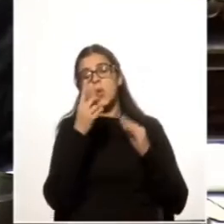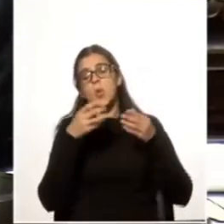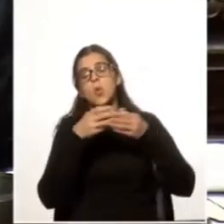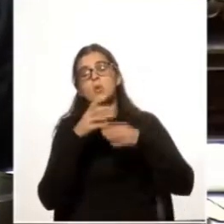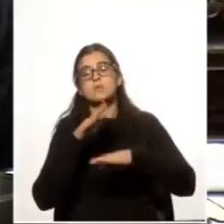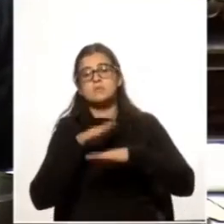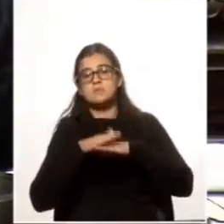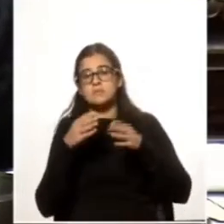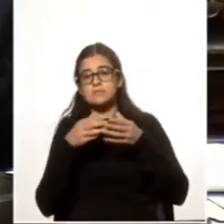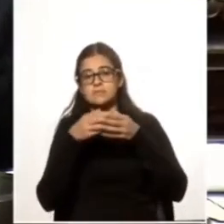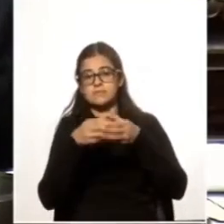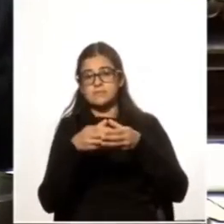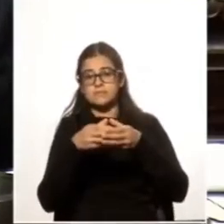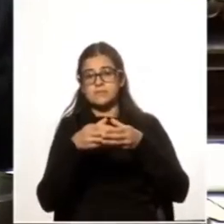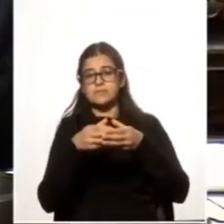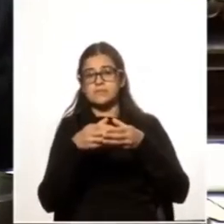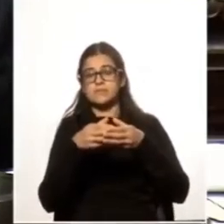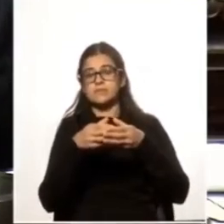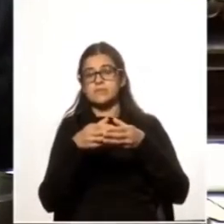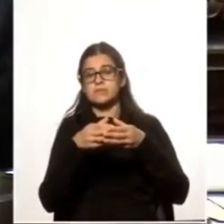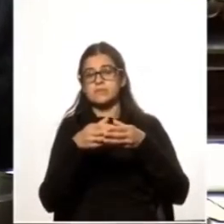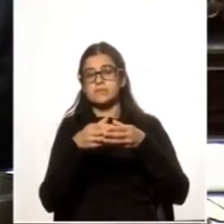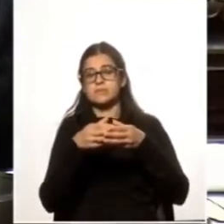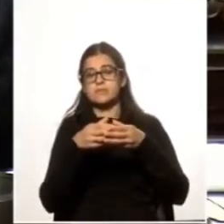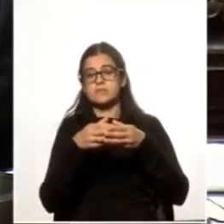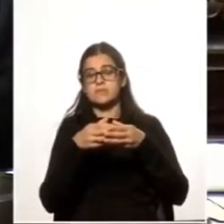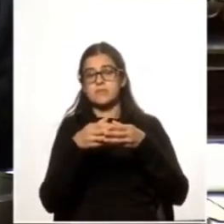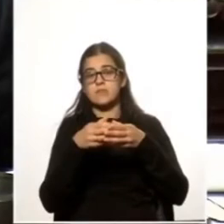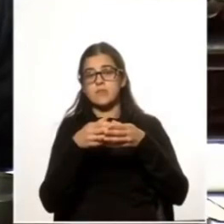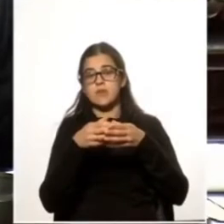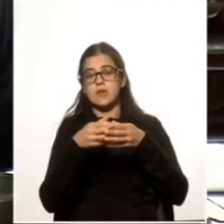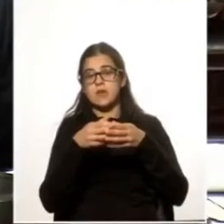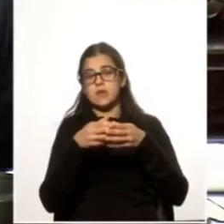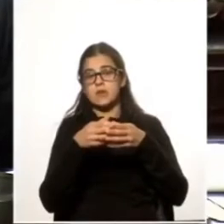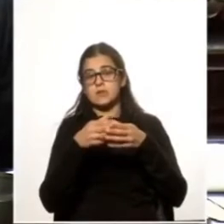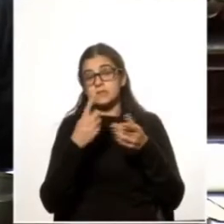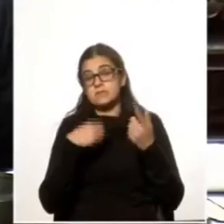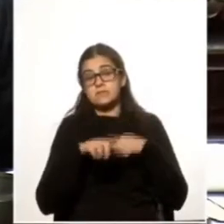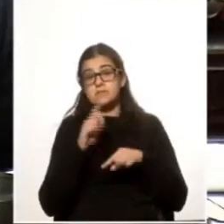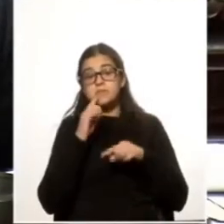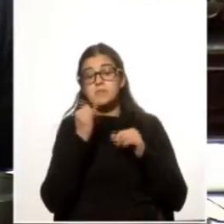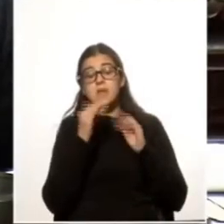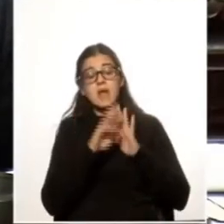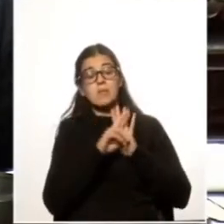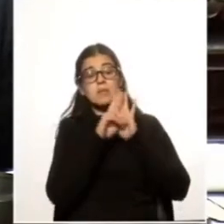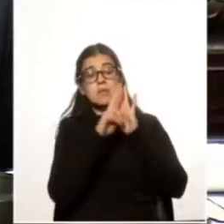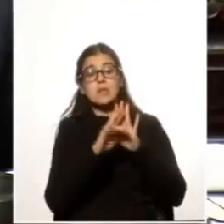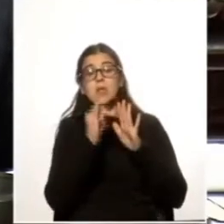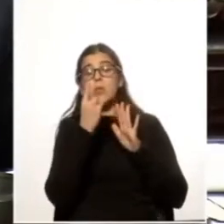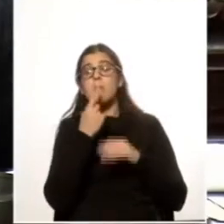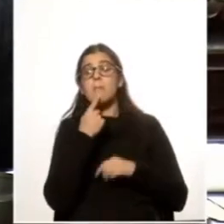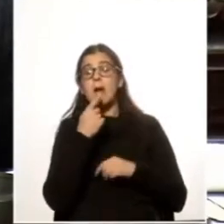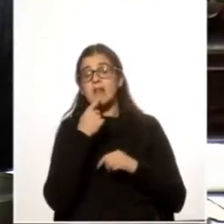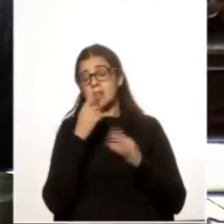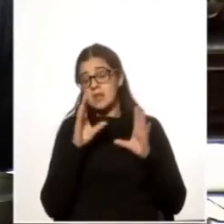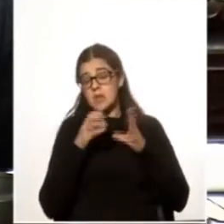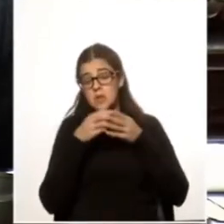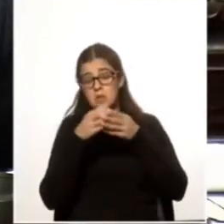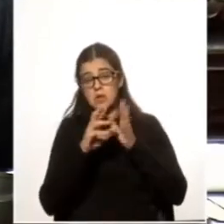que de última será representativo de un partido,